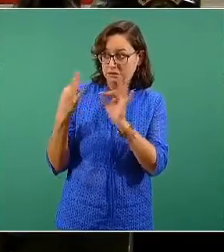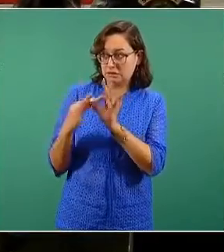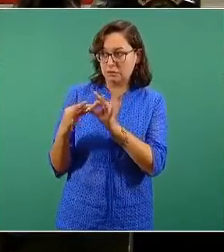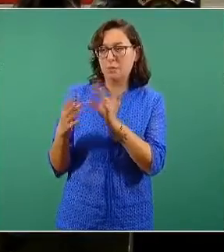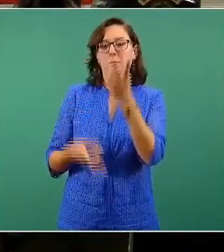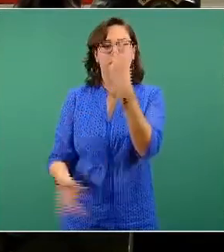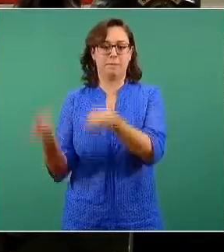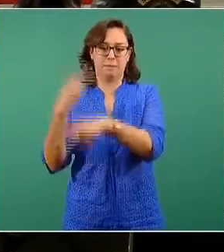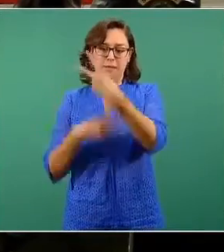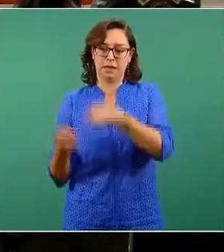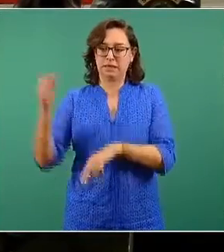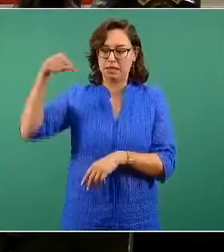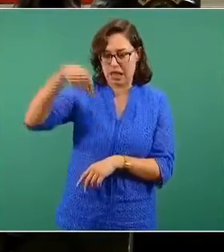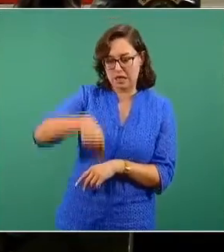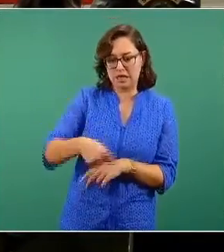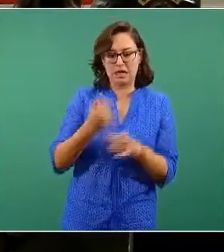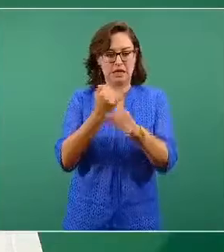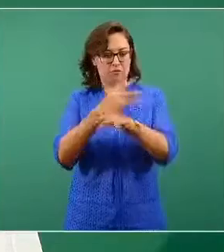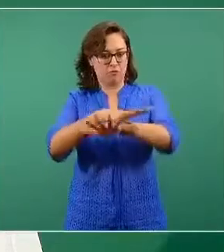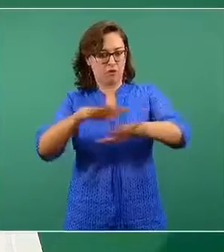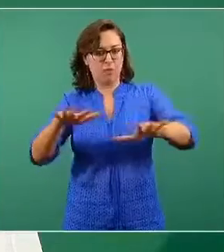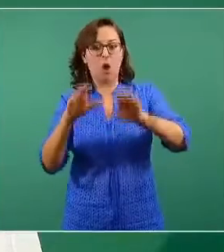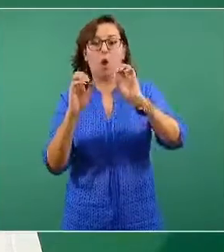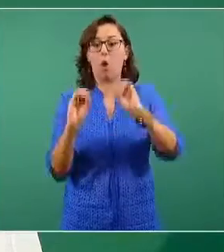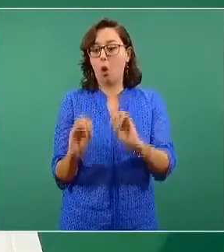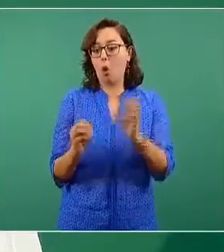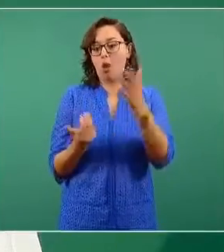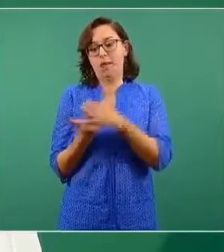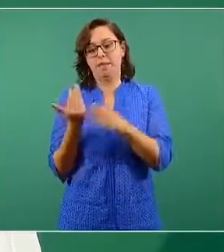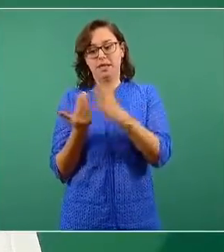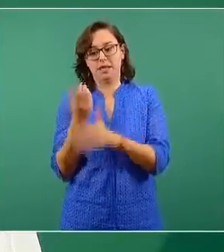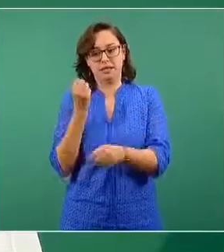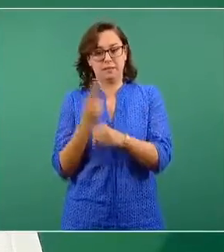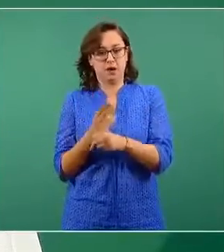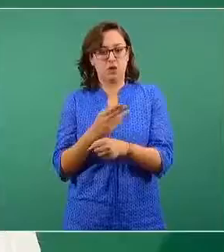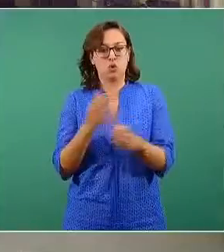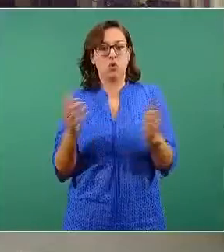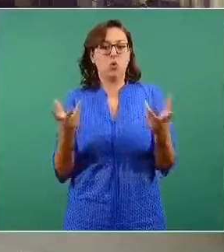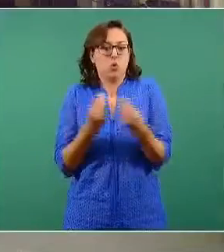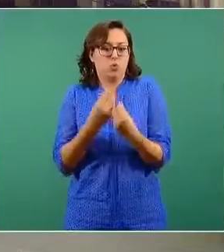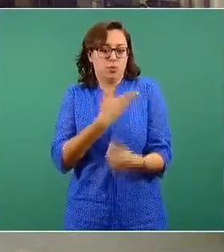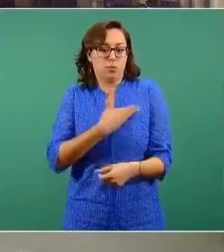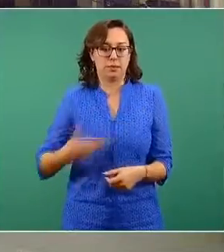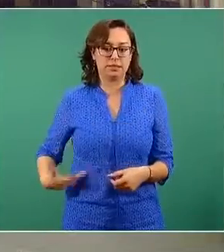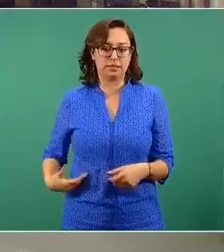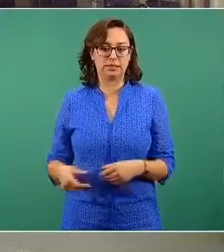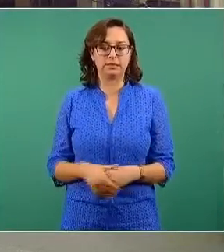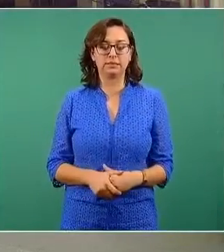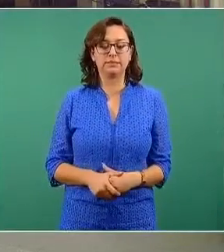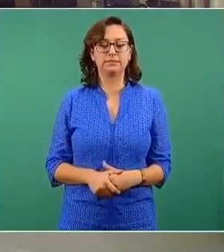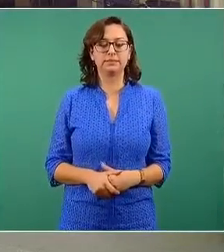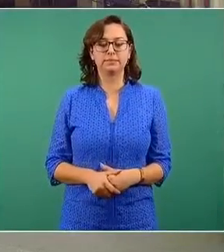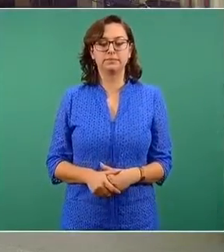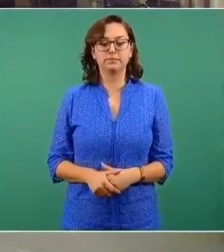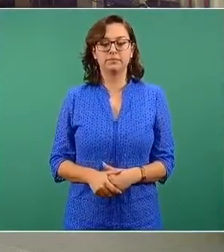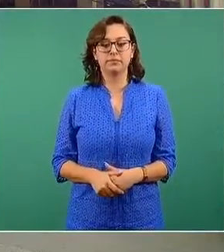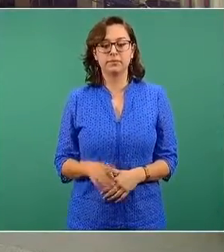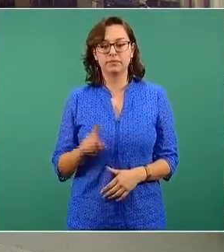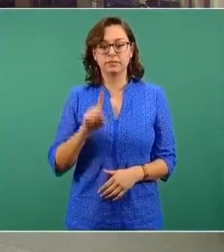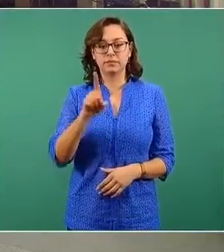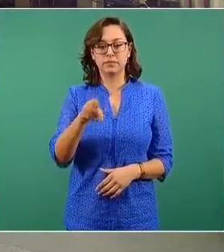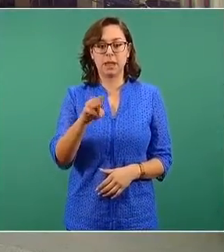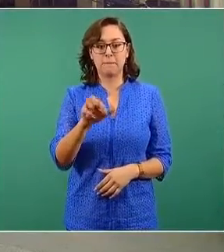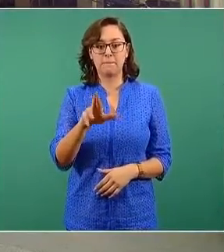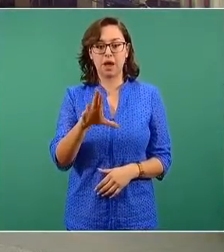directa aquí o incluso en la conferencia matutina del presidente. Muchas gracias. Marco Antonio Olvera, Blanca Valadez,